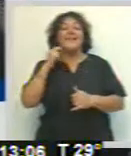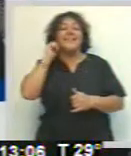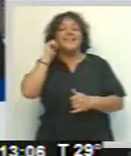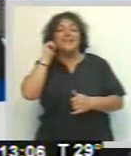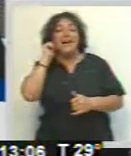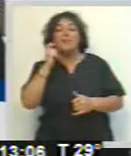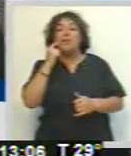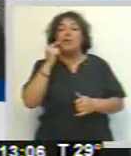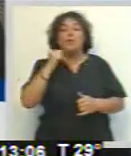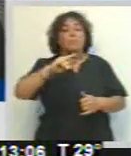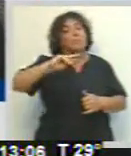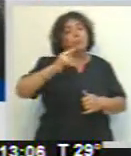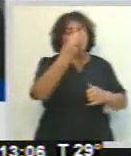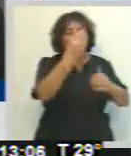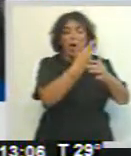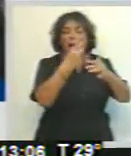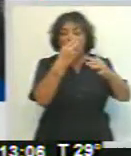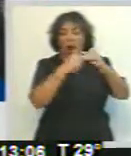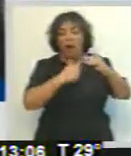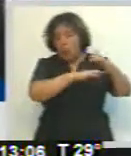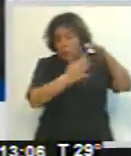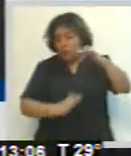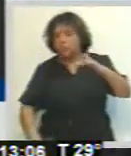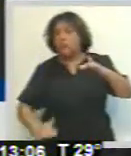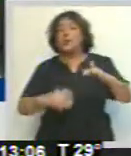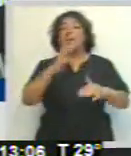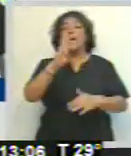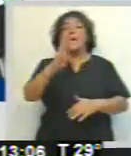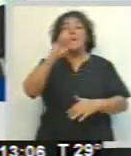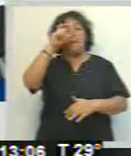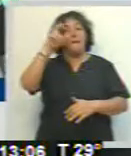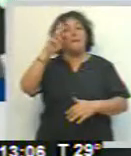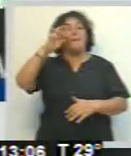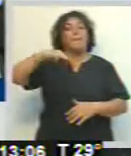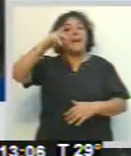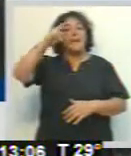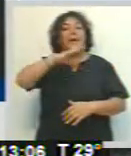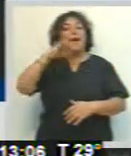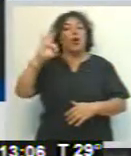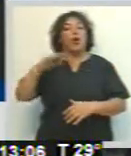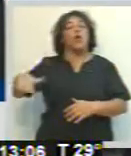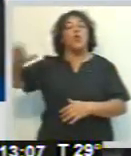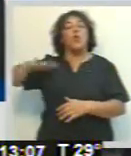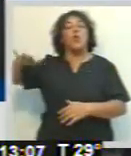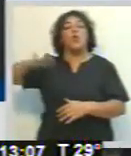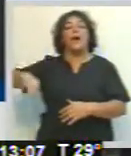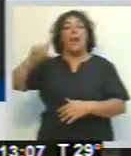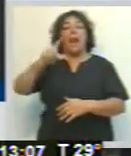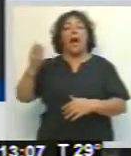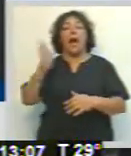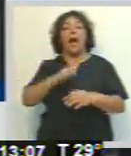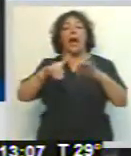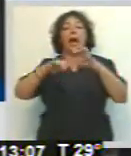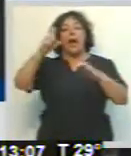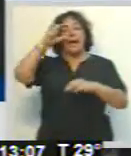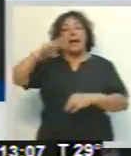habría ahogado en el cauce del río Bermejo. Es así que concurren al paraje La Quena, precisamente sobre el puente carretero, allí